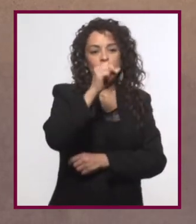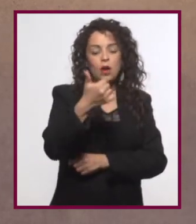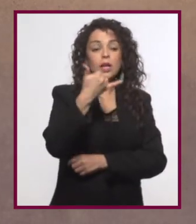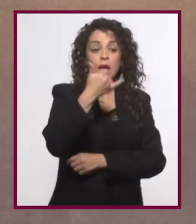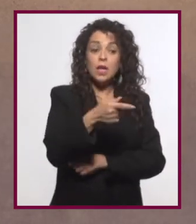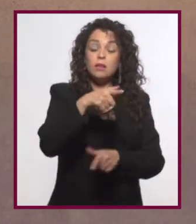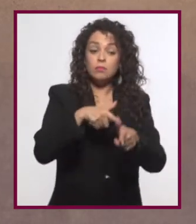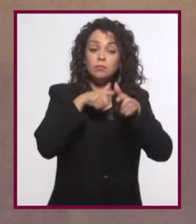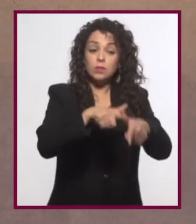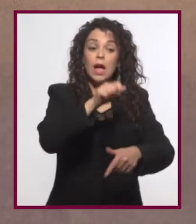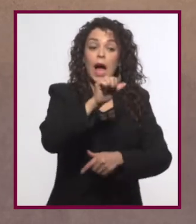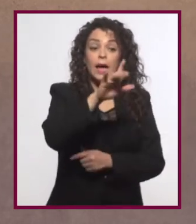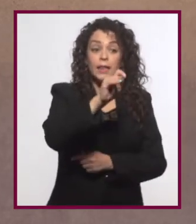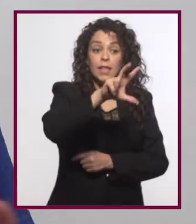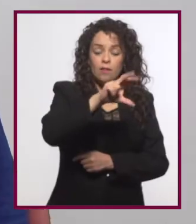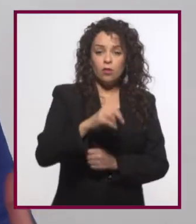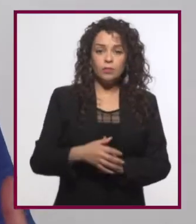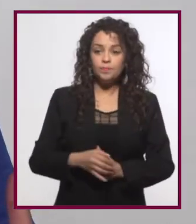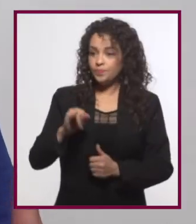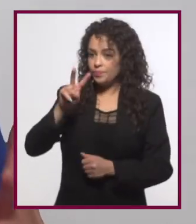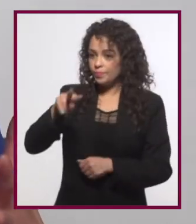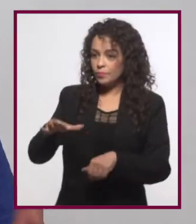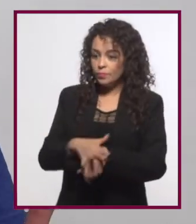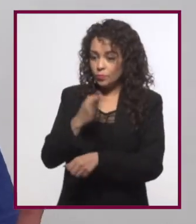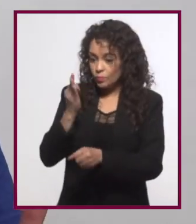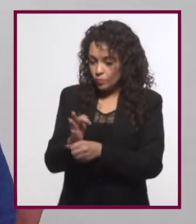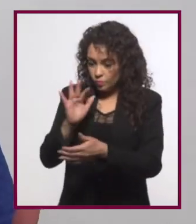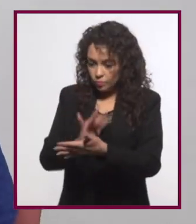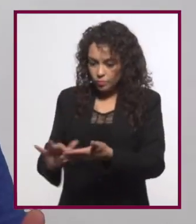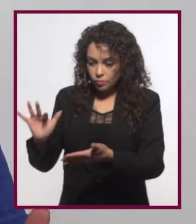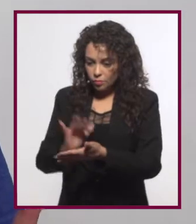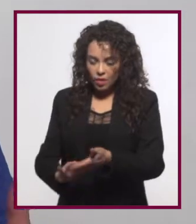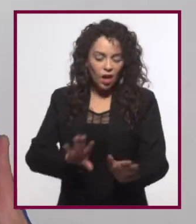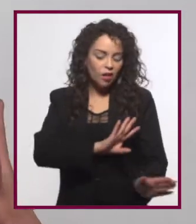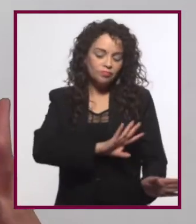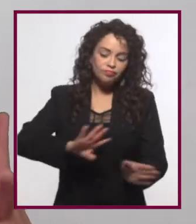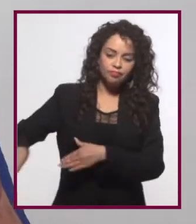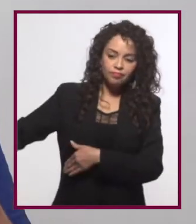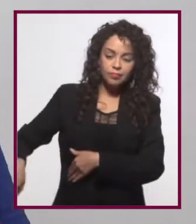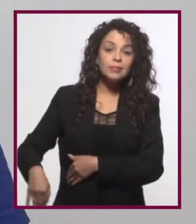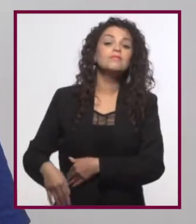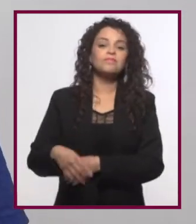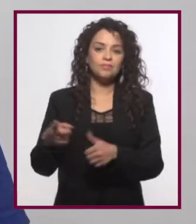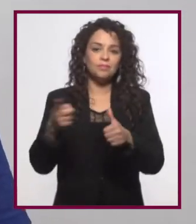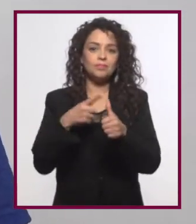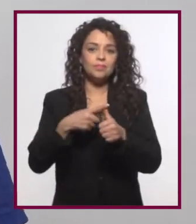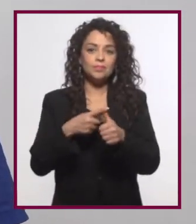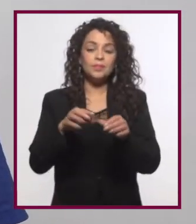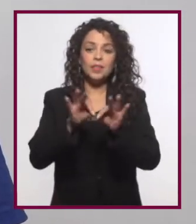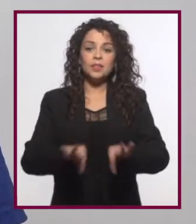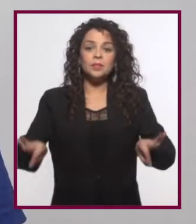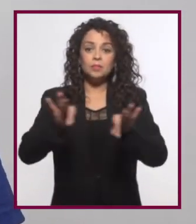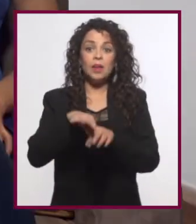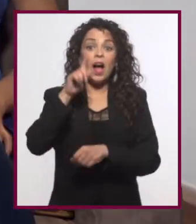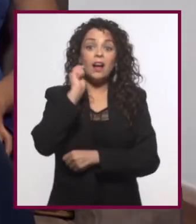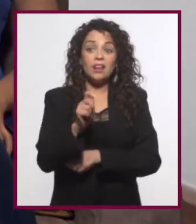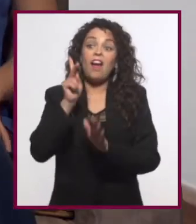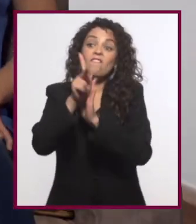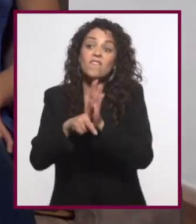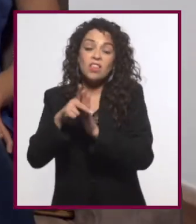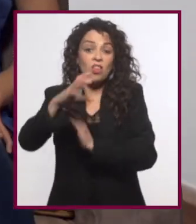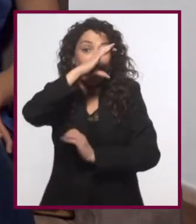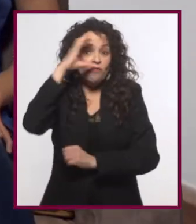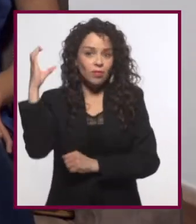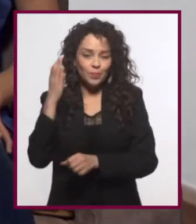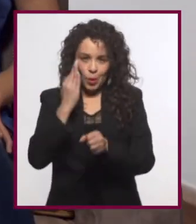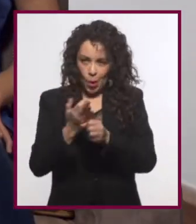y mantenerlo activo. Sobre todo porque en estos tiempos la lectura ha sido desplazada por los videos y fotografía. ¡Vamos